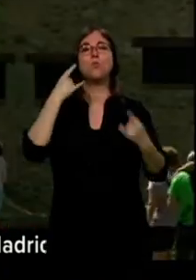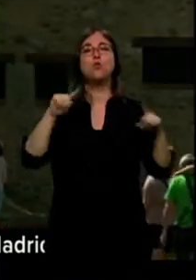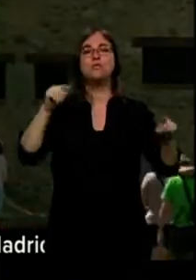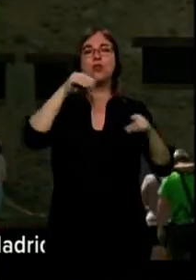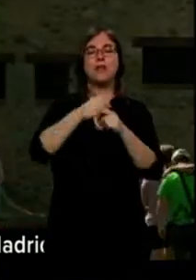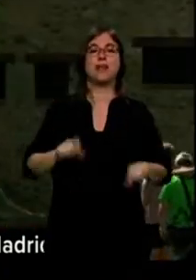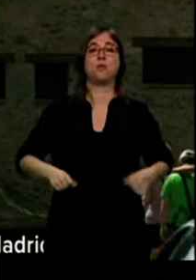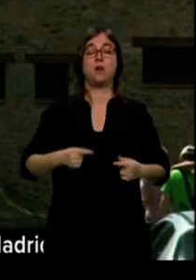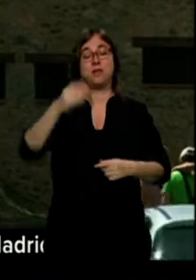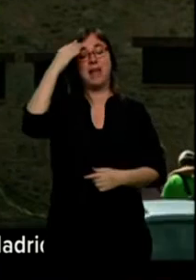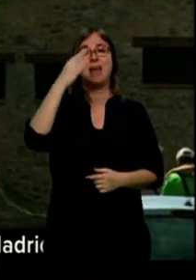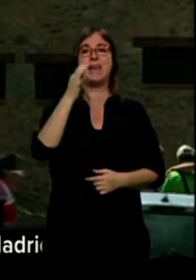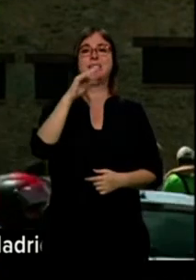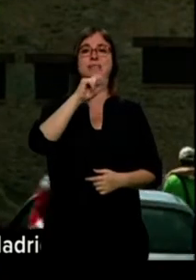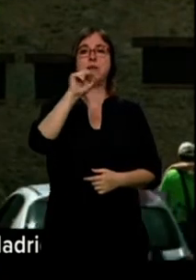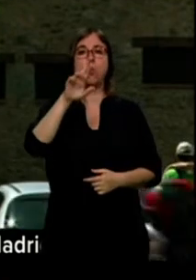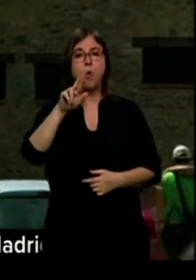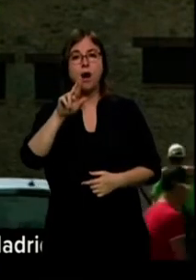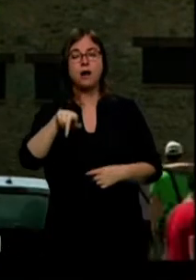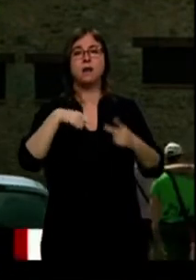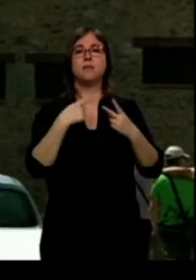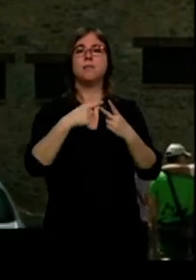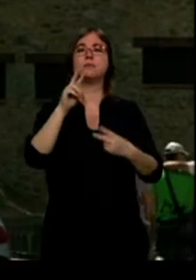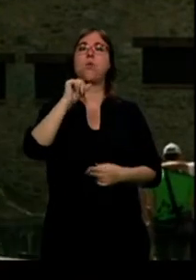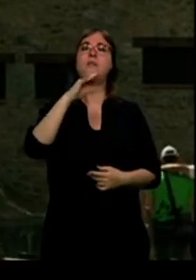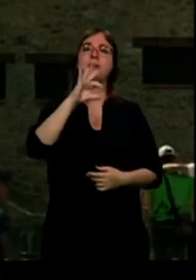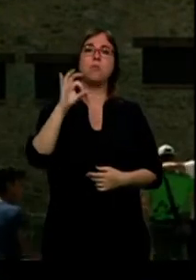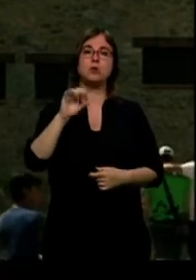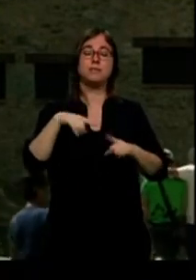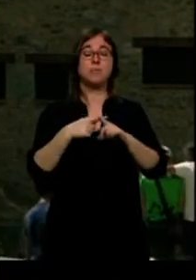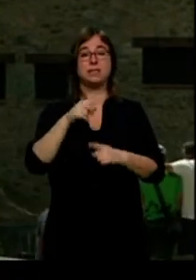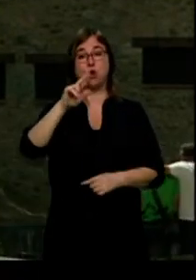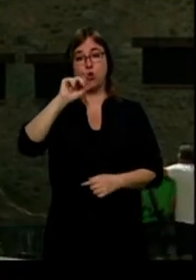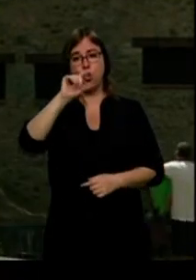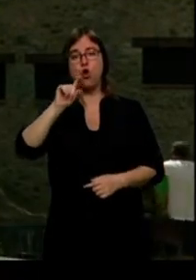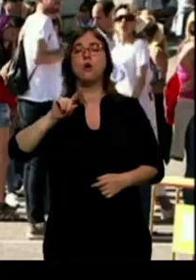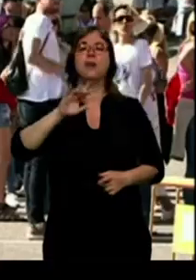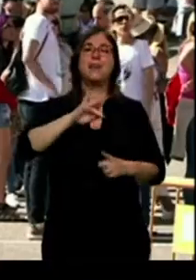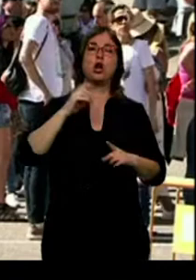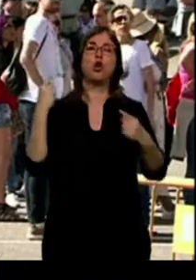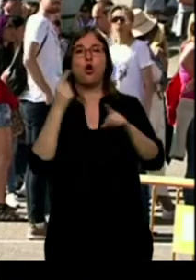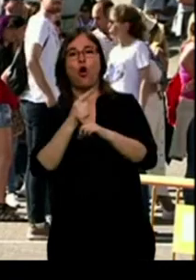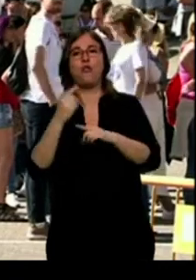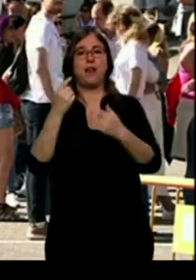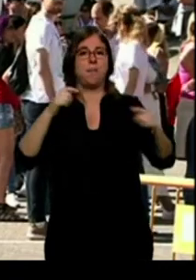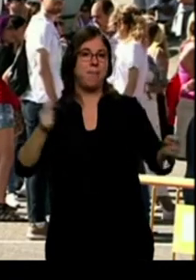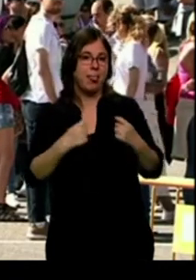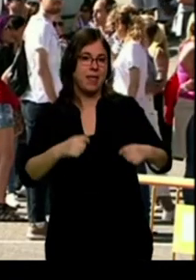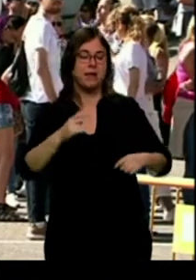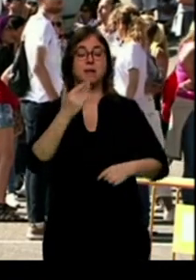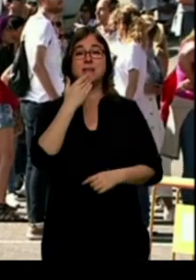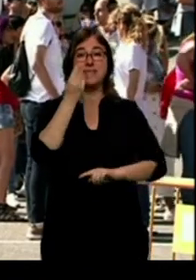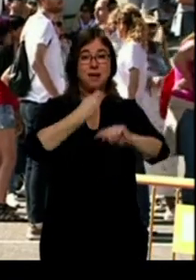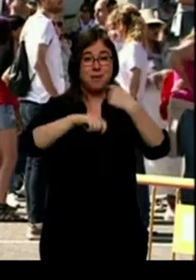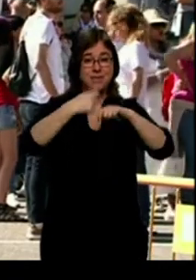el cartel de este festival que completan The Water Boys y Rulo en la Contrabanda. Por el momento, ya se han vendido 11.500 entradas, aunque se